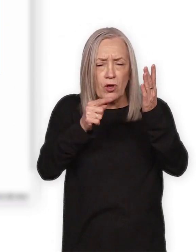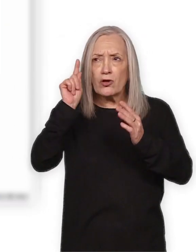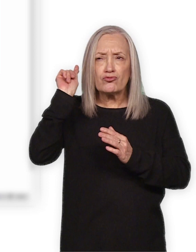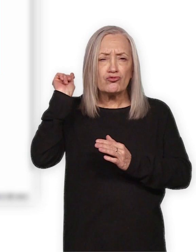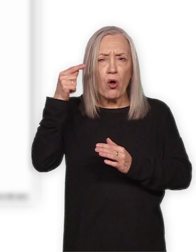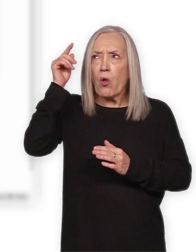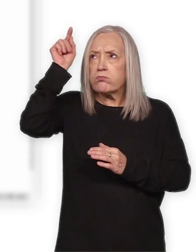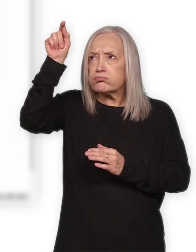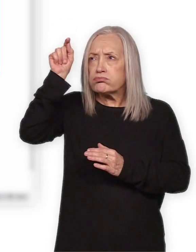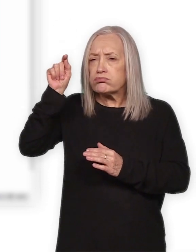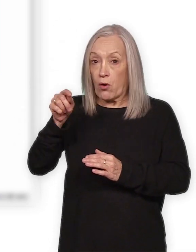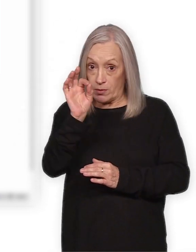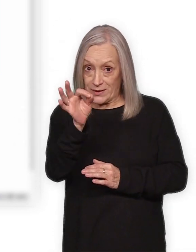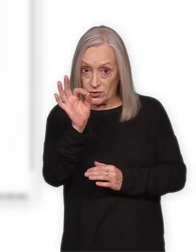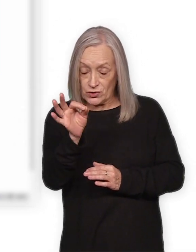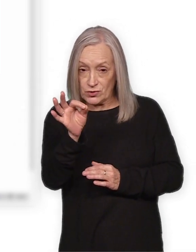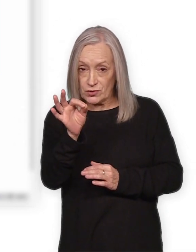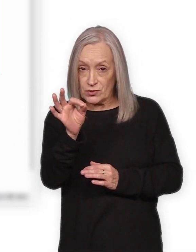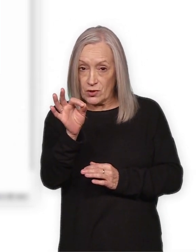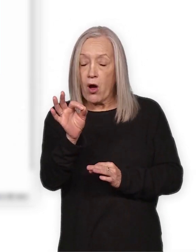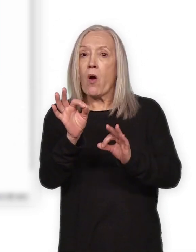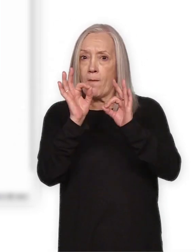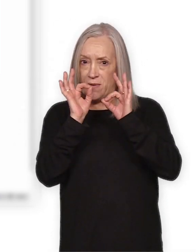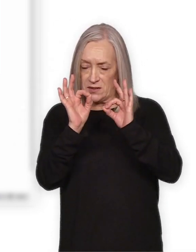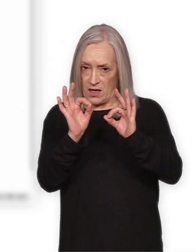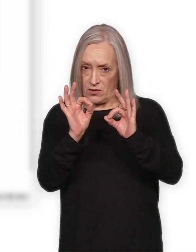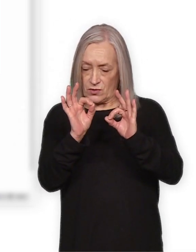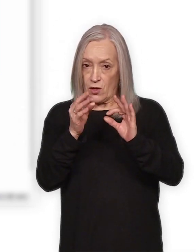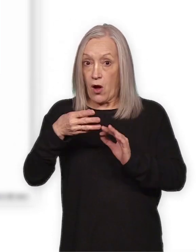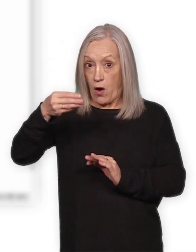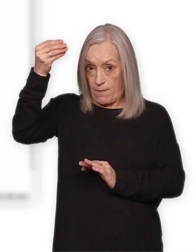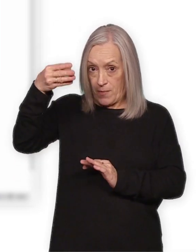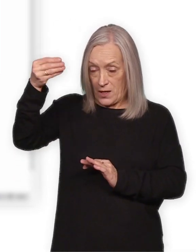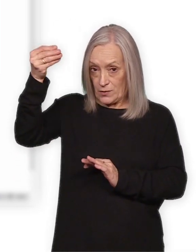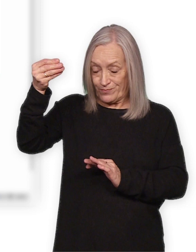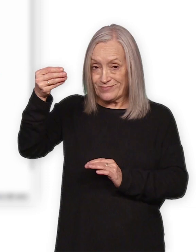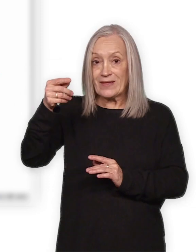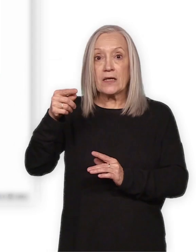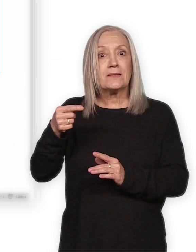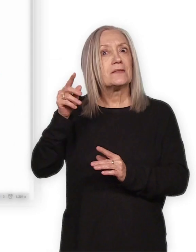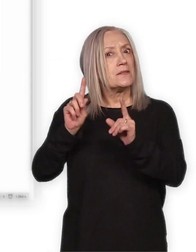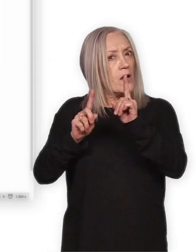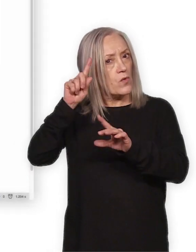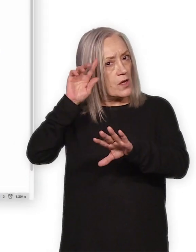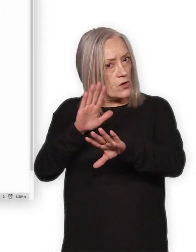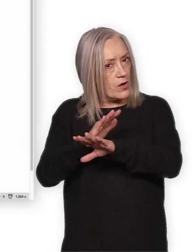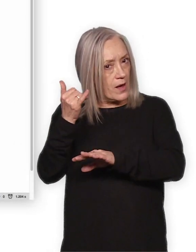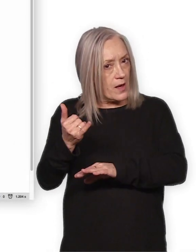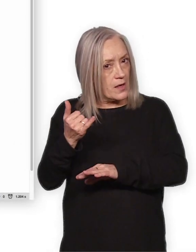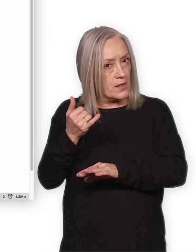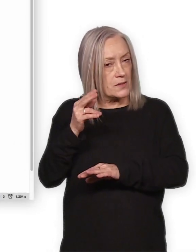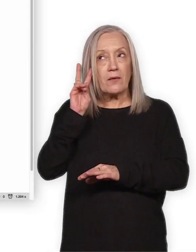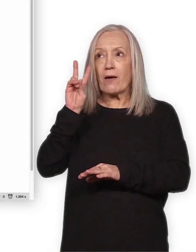para asegurar que todos los campos configurados como obligatorios hayan sido cargados. En caso de